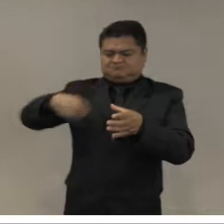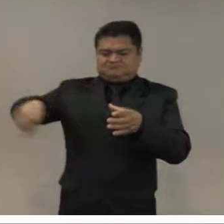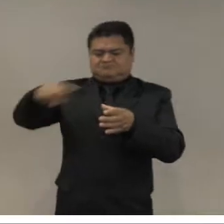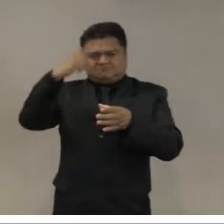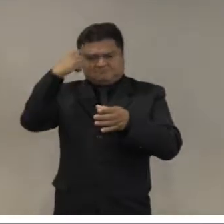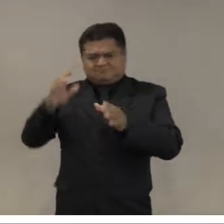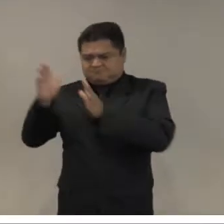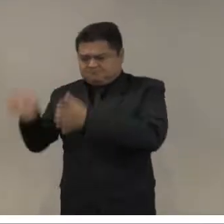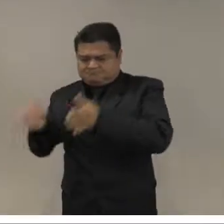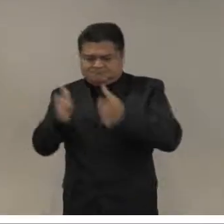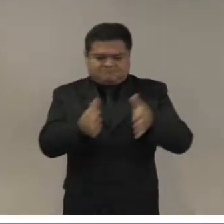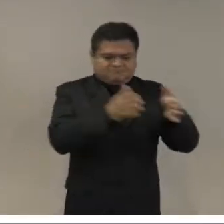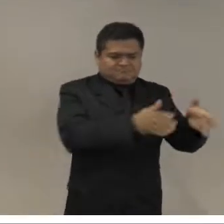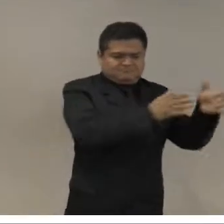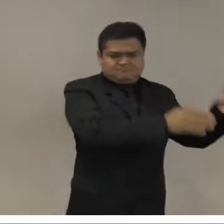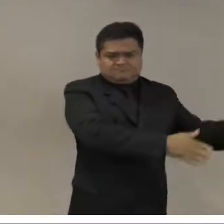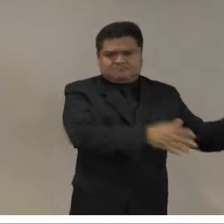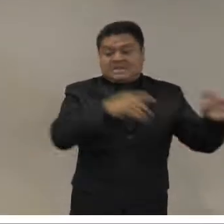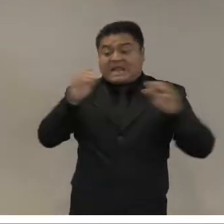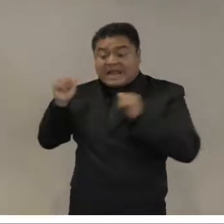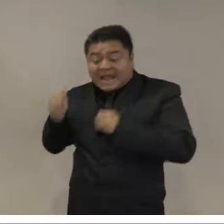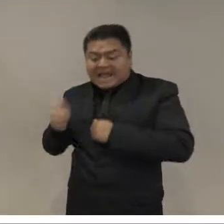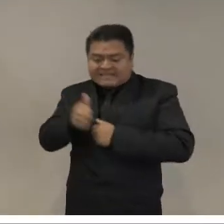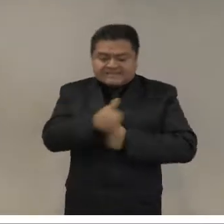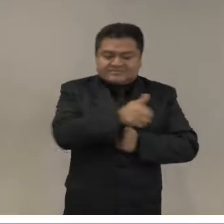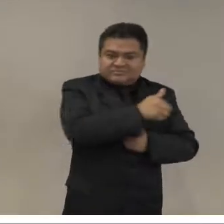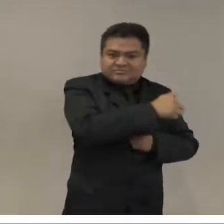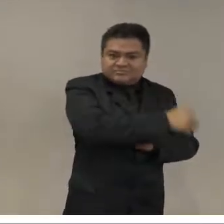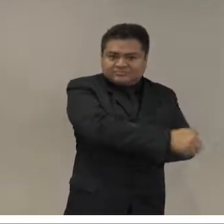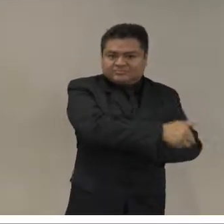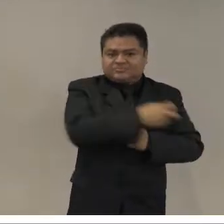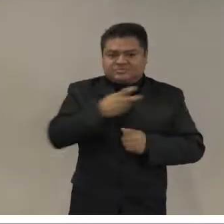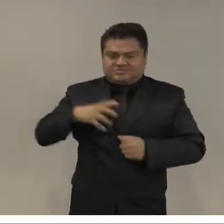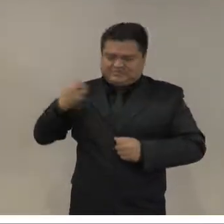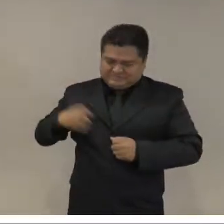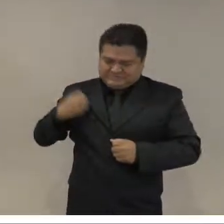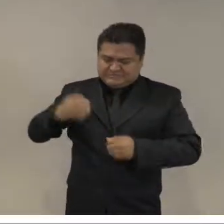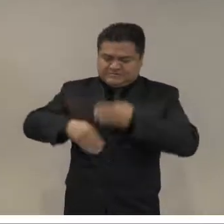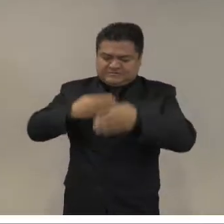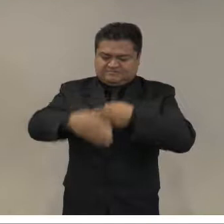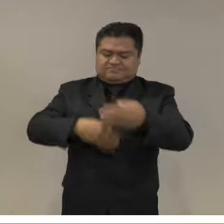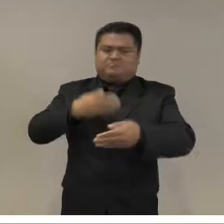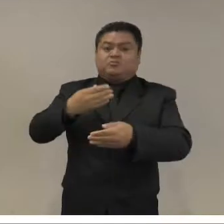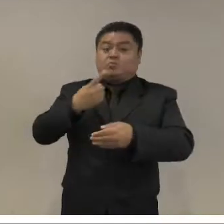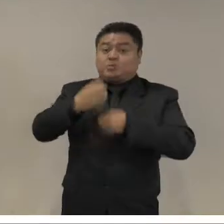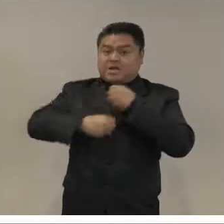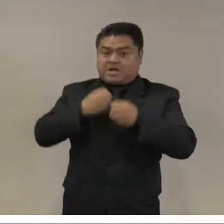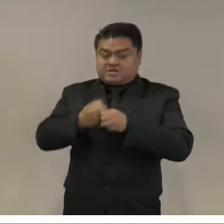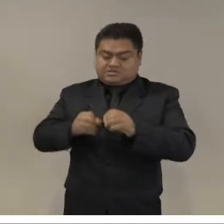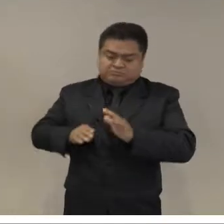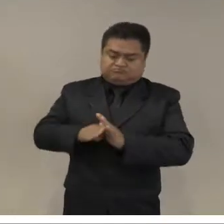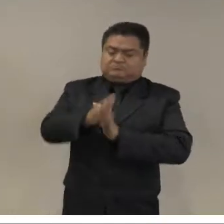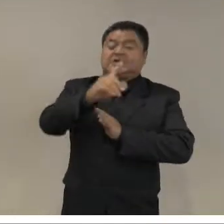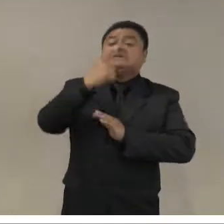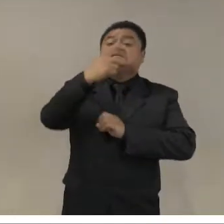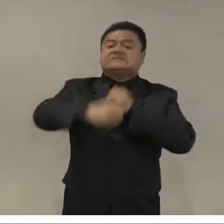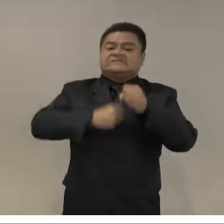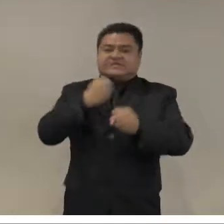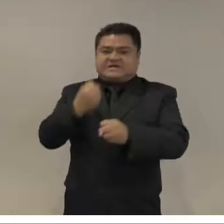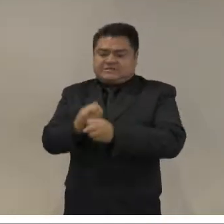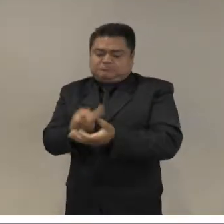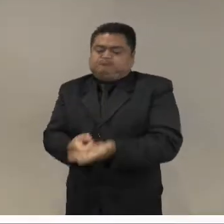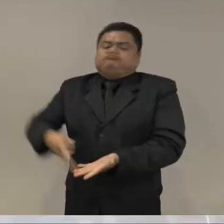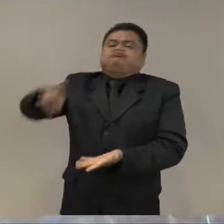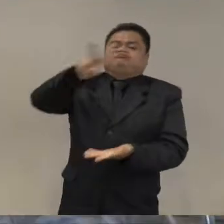digamos en un 10% al año en 7 años se duplica ese esfuerzo no hablo solamente del presupuesto cuando hablo del 10